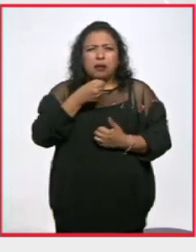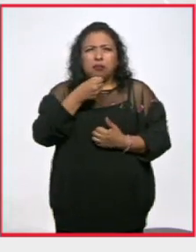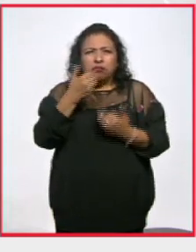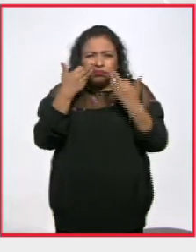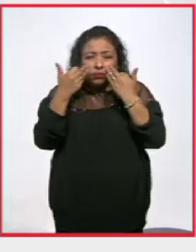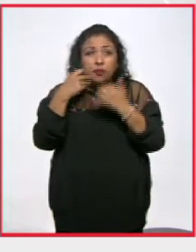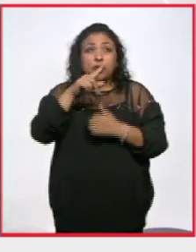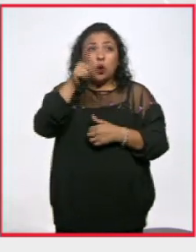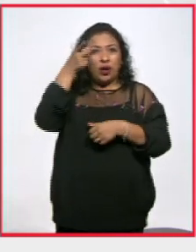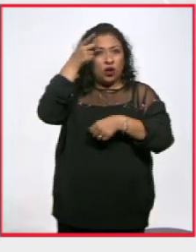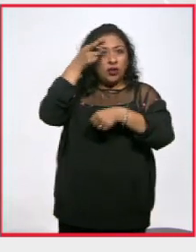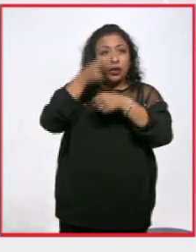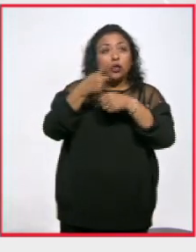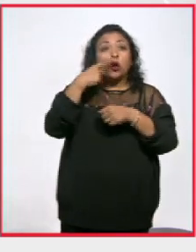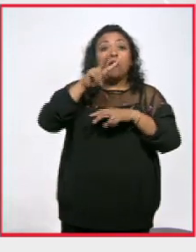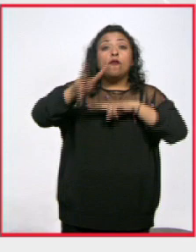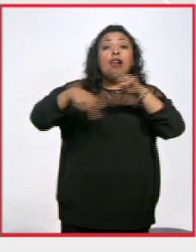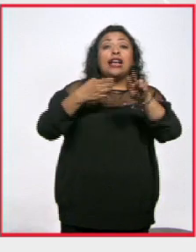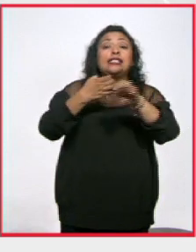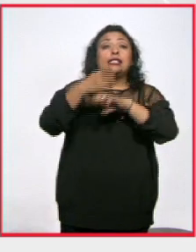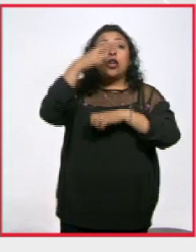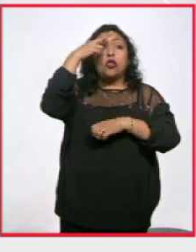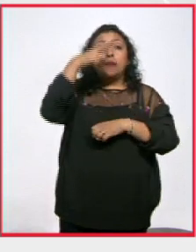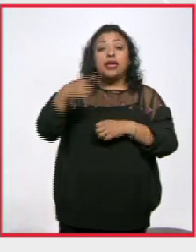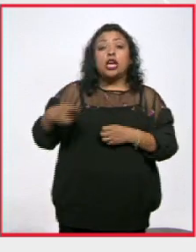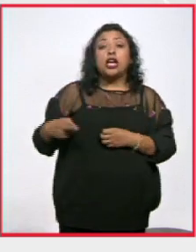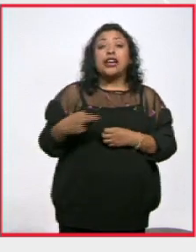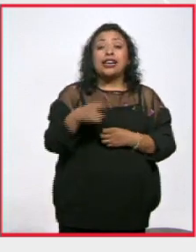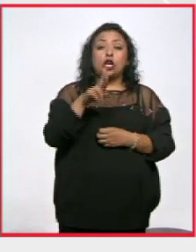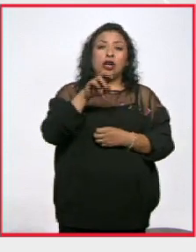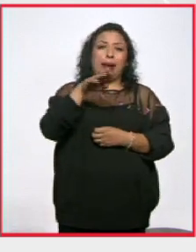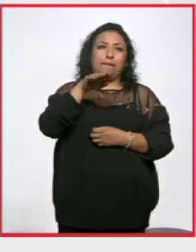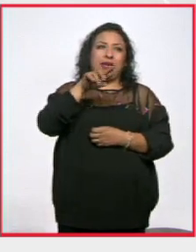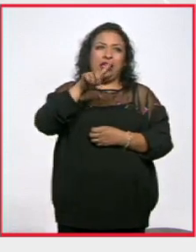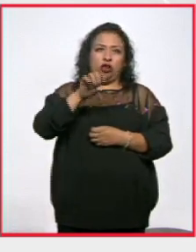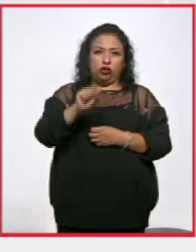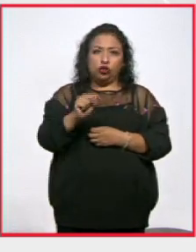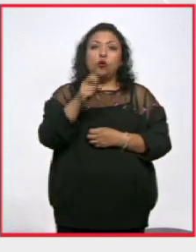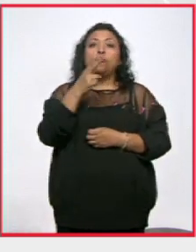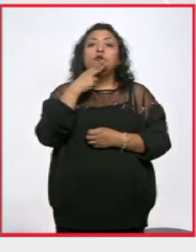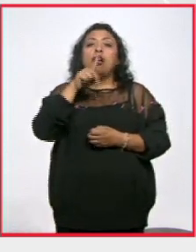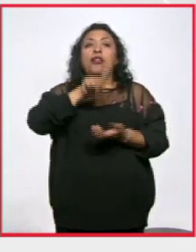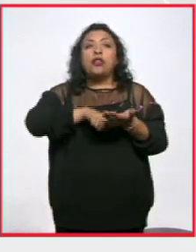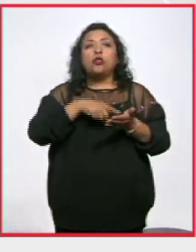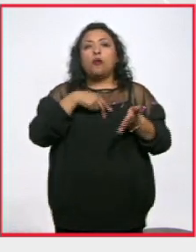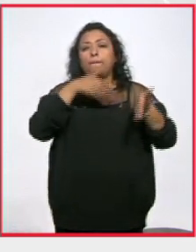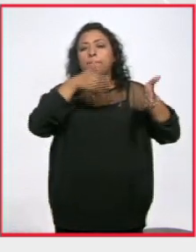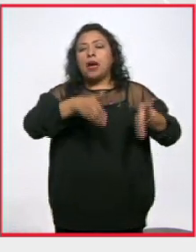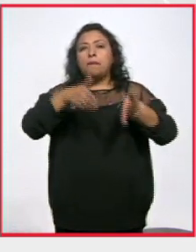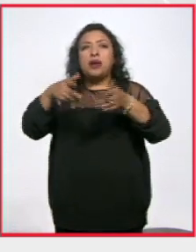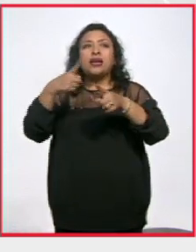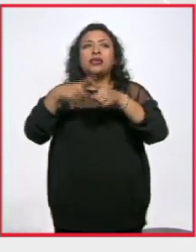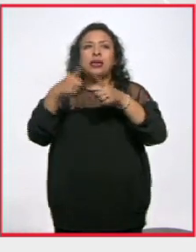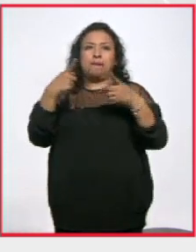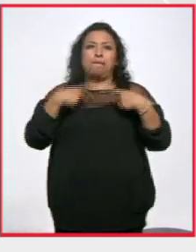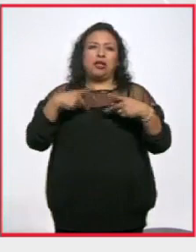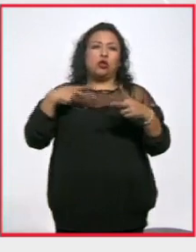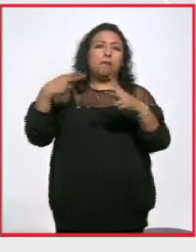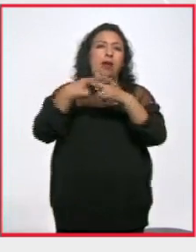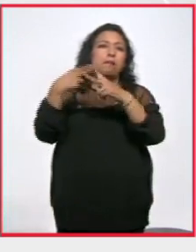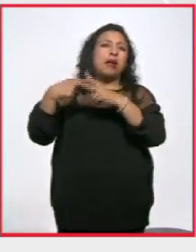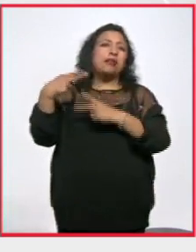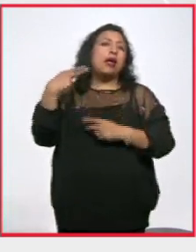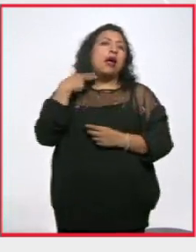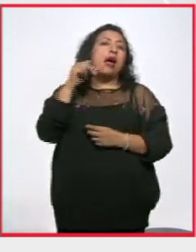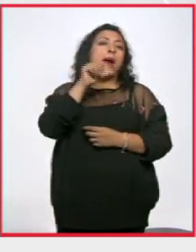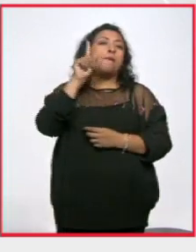Luego el director nos lleva al Estado de México, al Río de los Remedios, utilizado como fosa de agua por una banda de feminicidas seriales